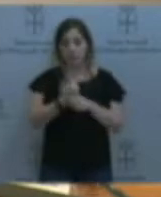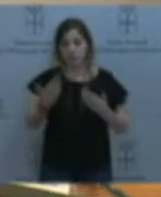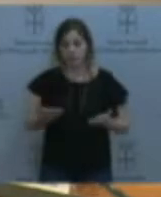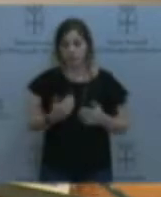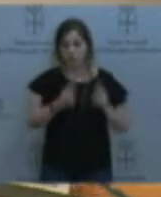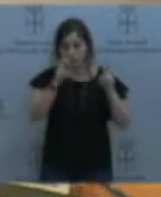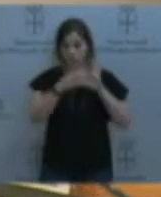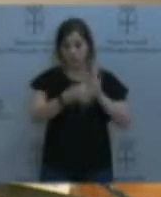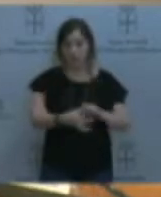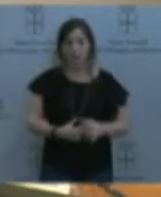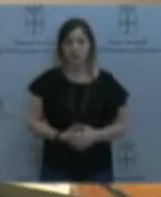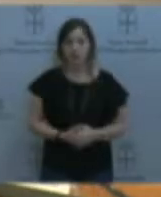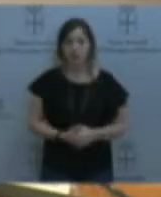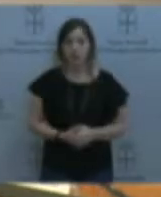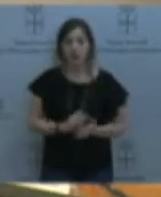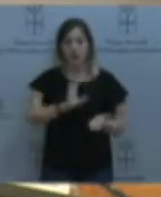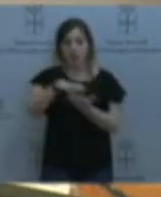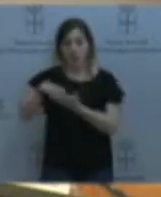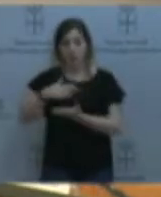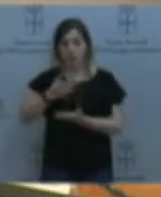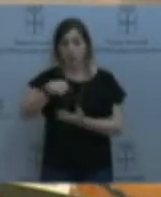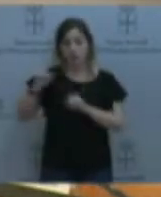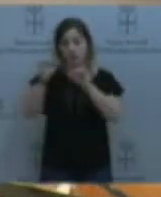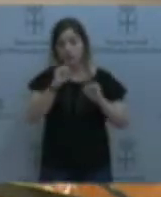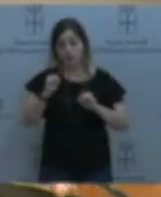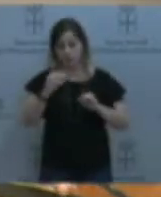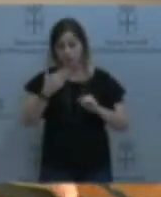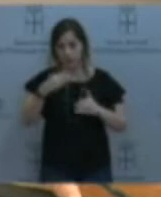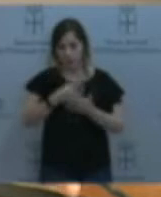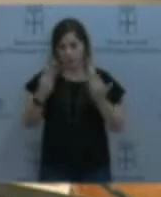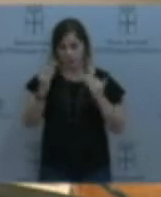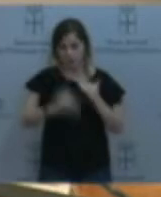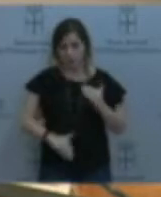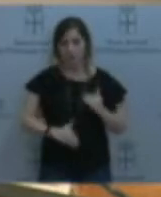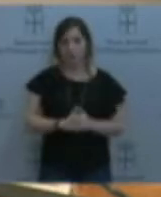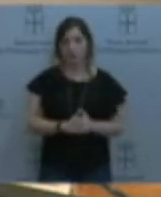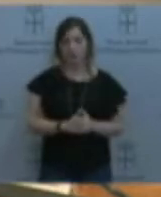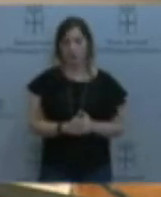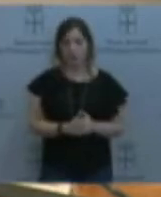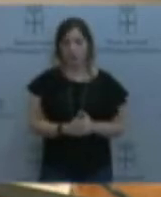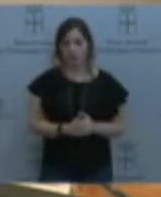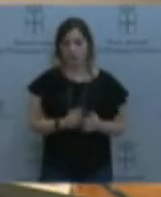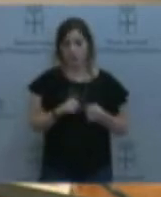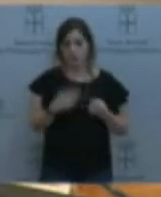de protección de menores, partiendo de dos premisas. Una es la inexistencia del deterioro,